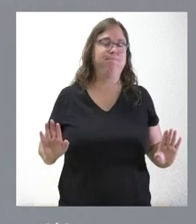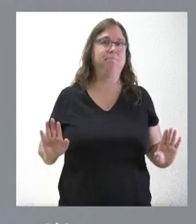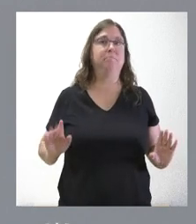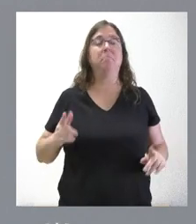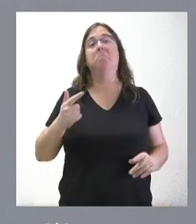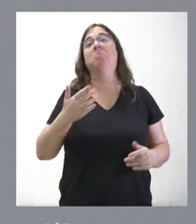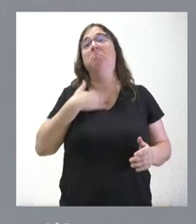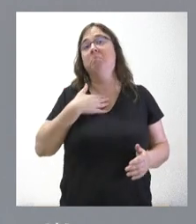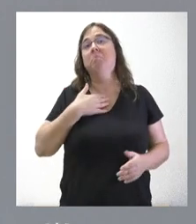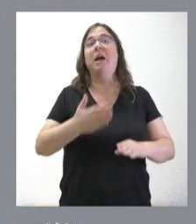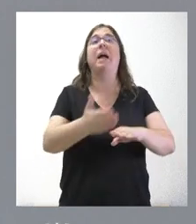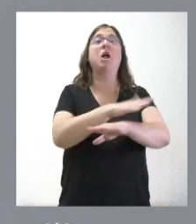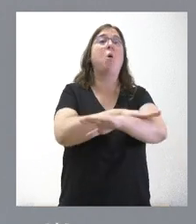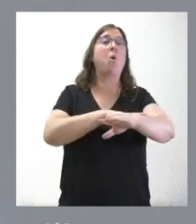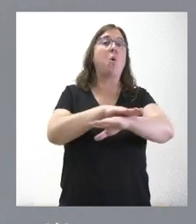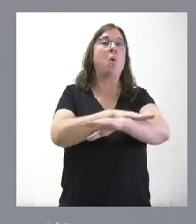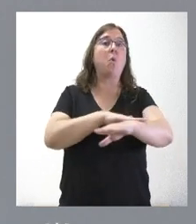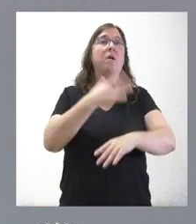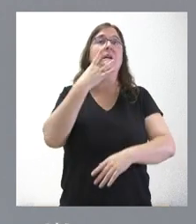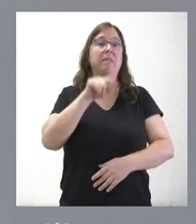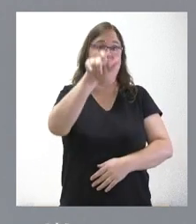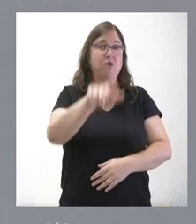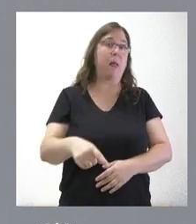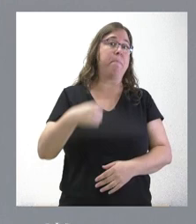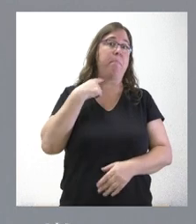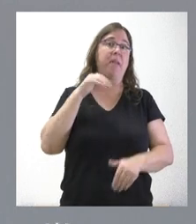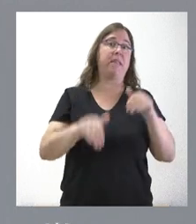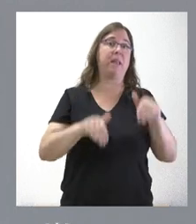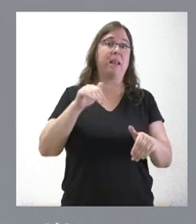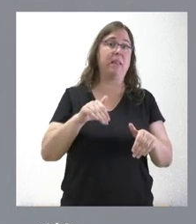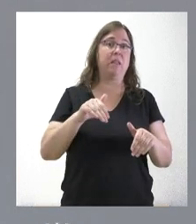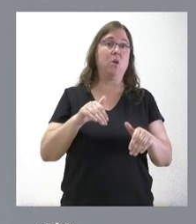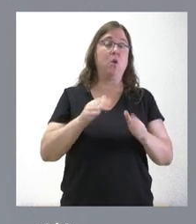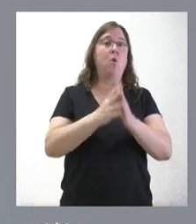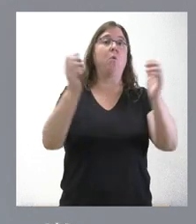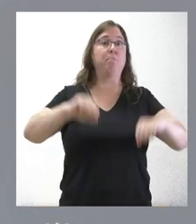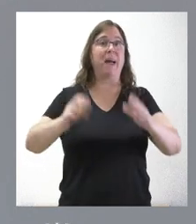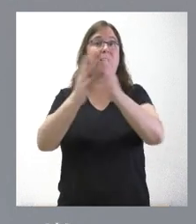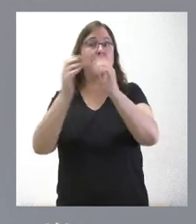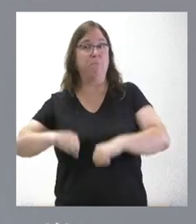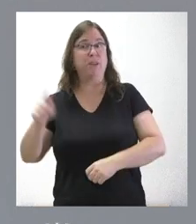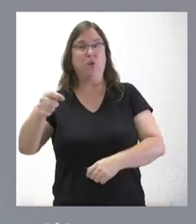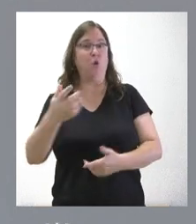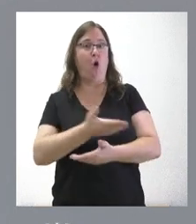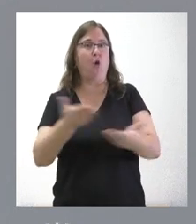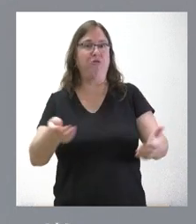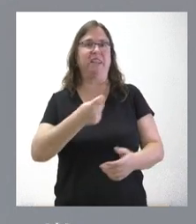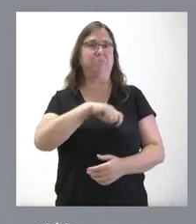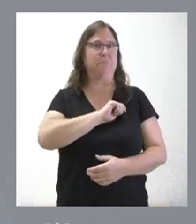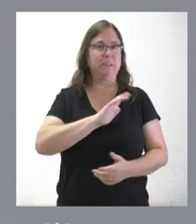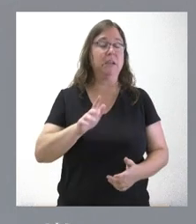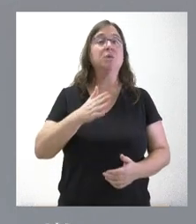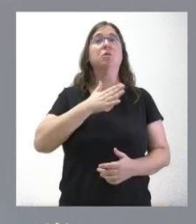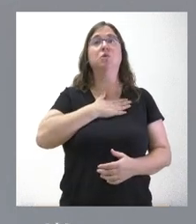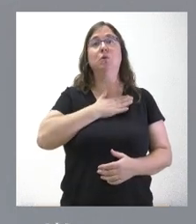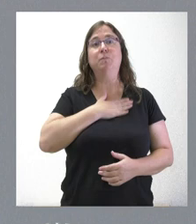que vaya a gobernar quien ha perdido las elecciones pactando con quien no cree en España. Pero yo sí